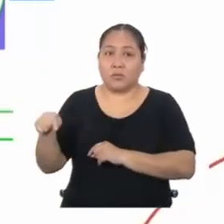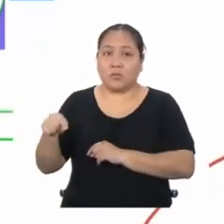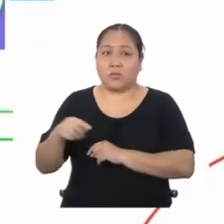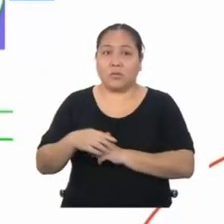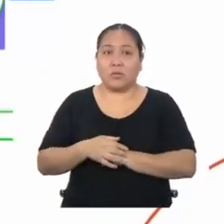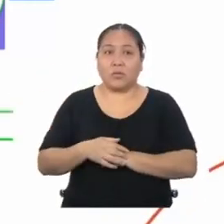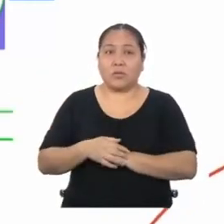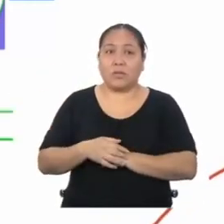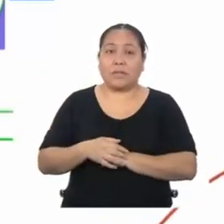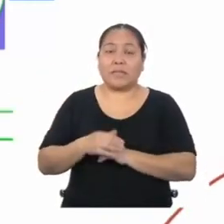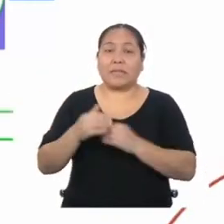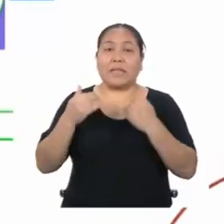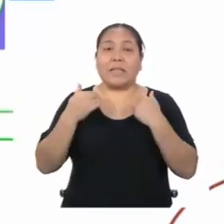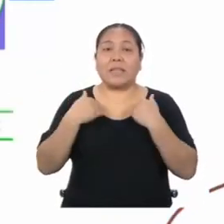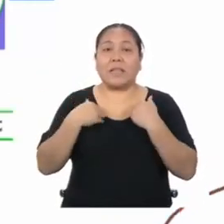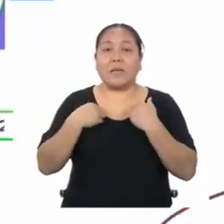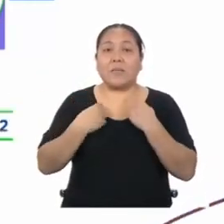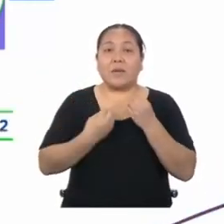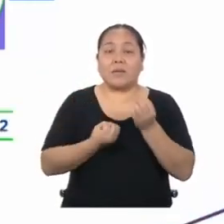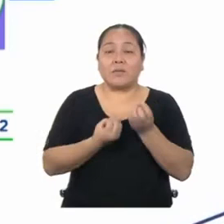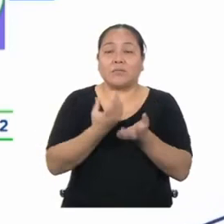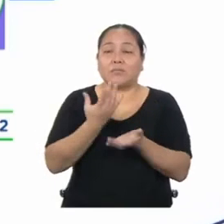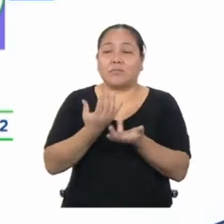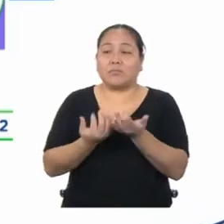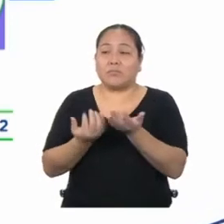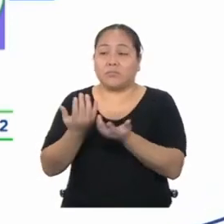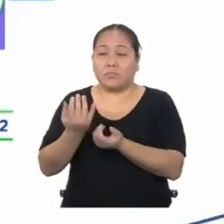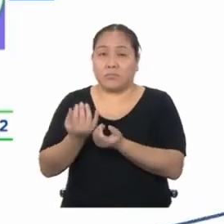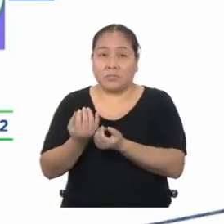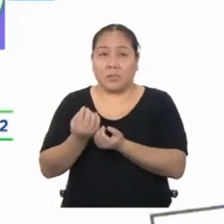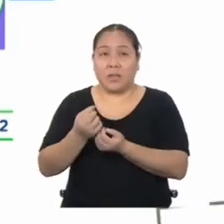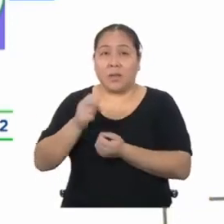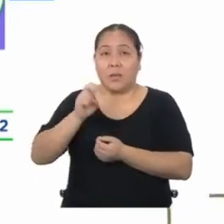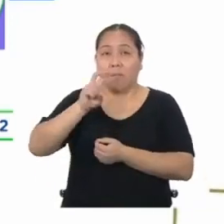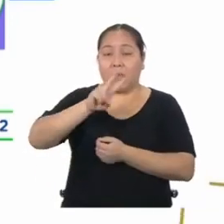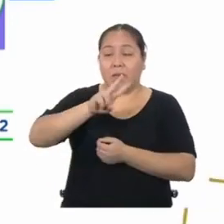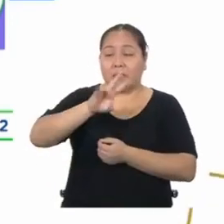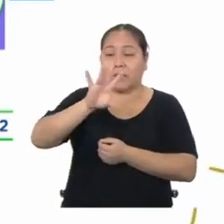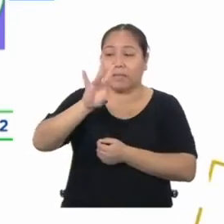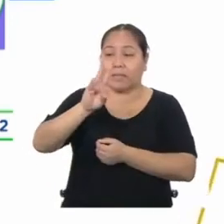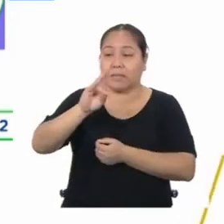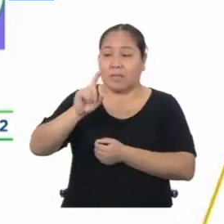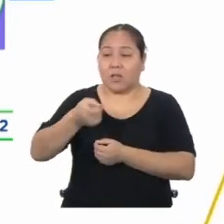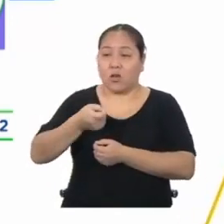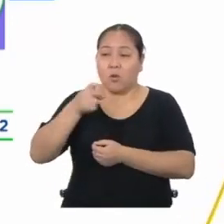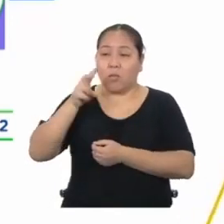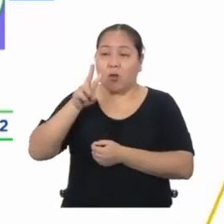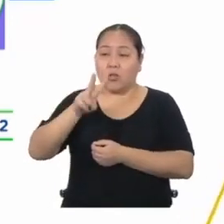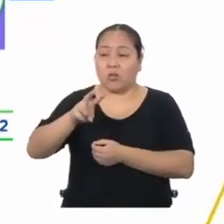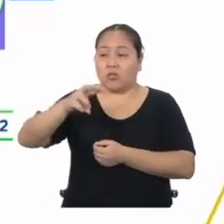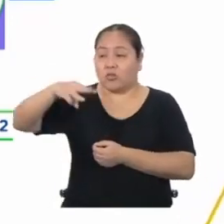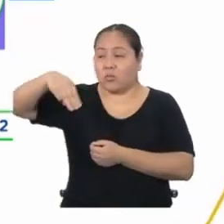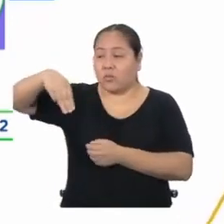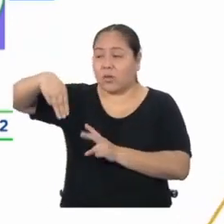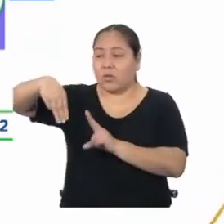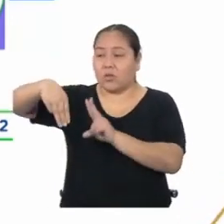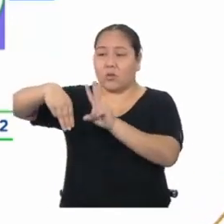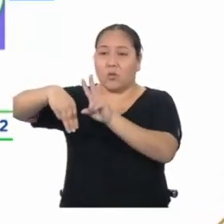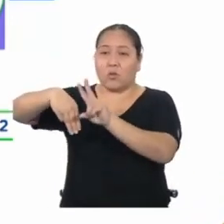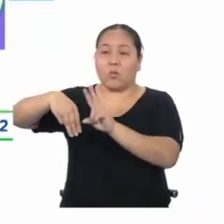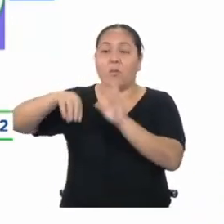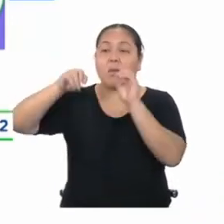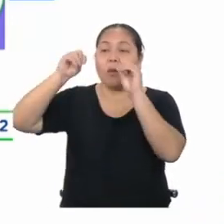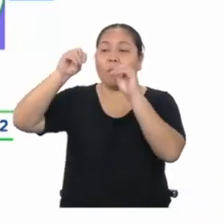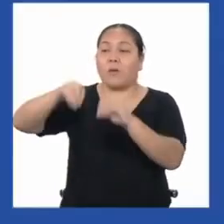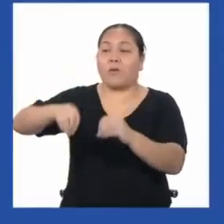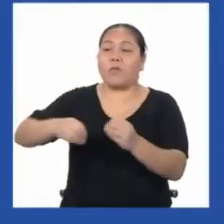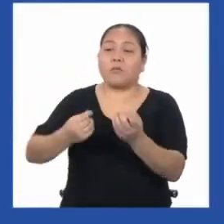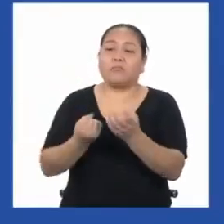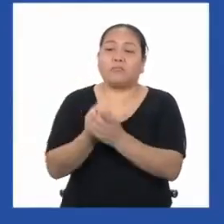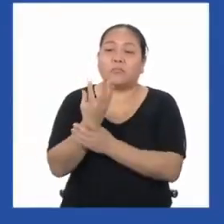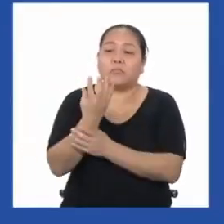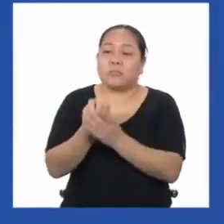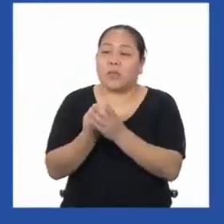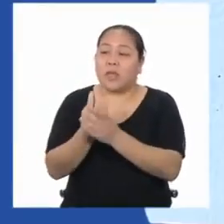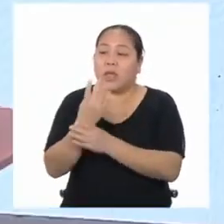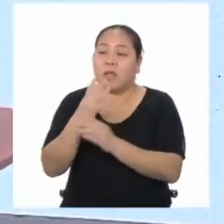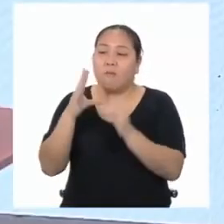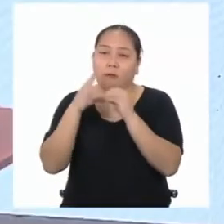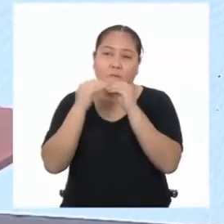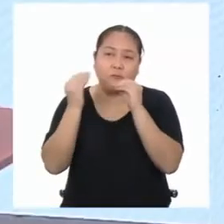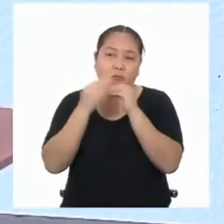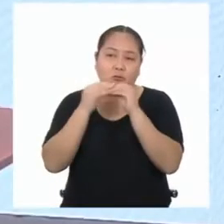tienes disponible 27,2 metros cuadrados para plantar tus hierbas, verduras y frutas, Rosa.